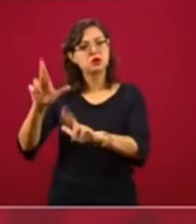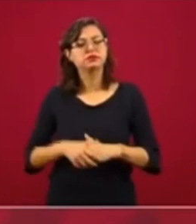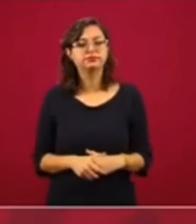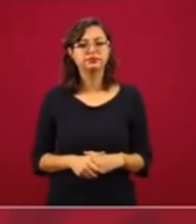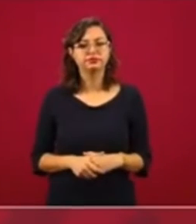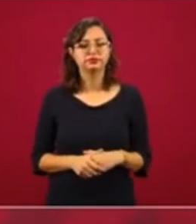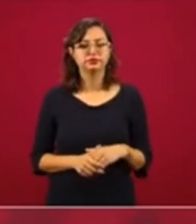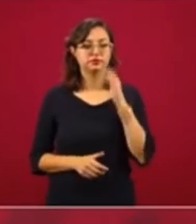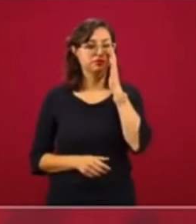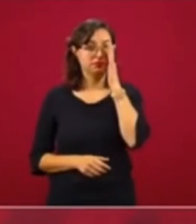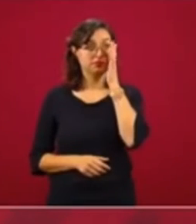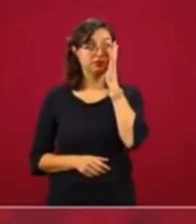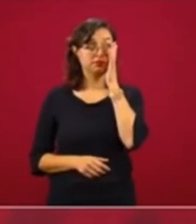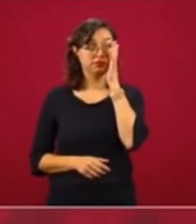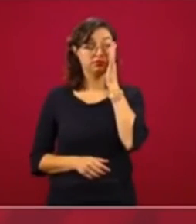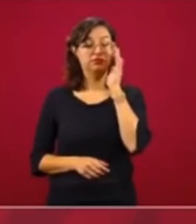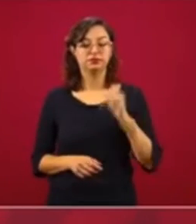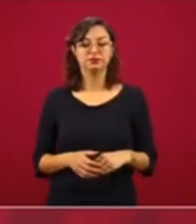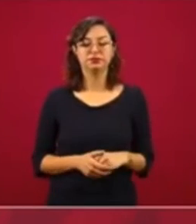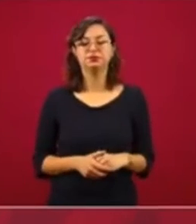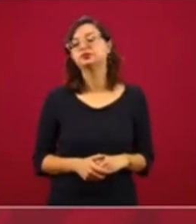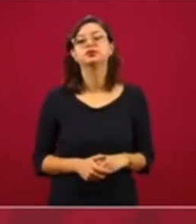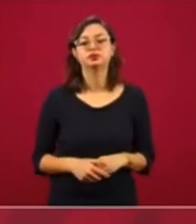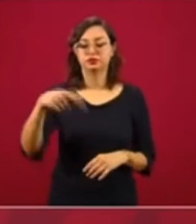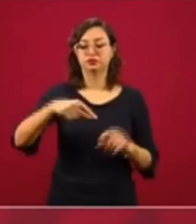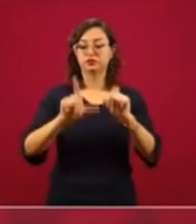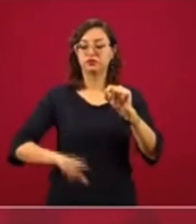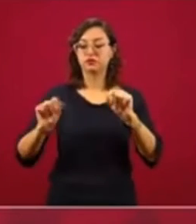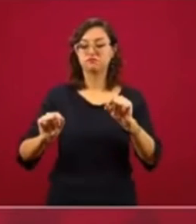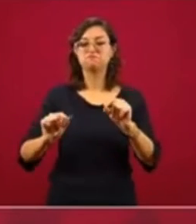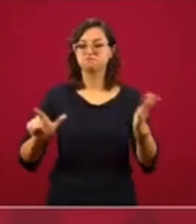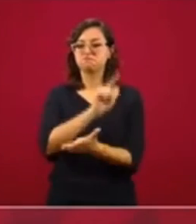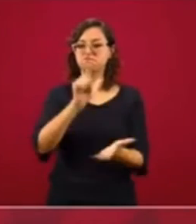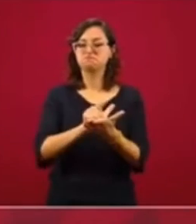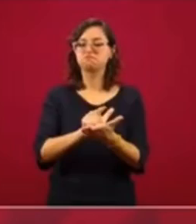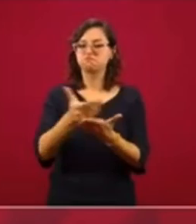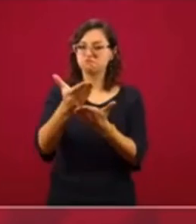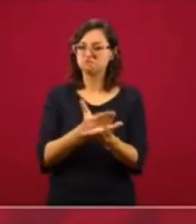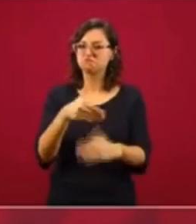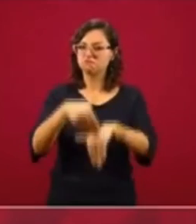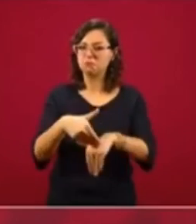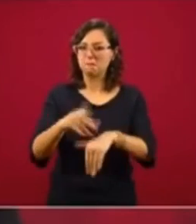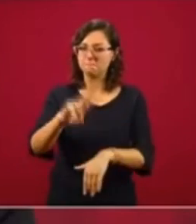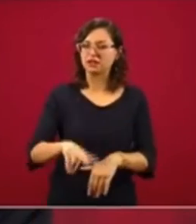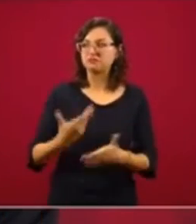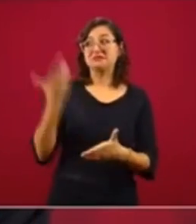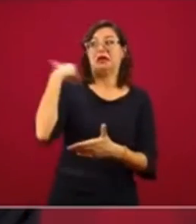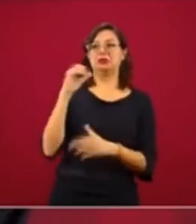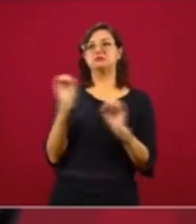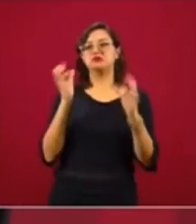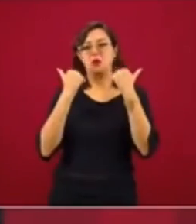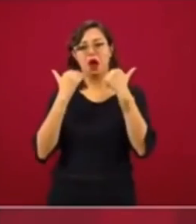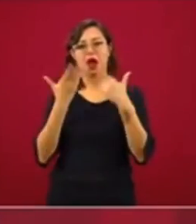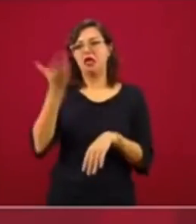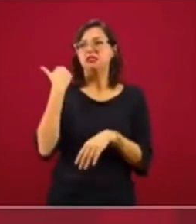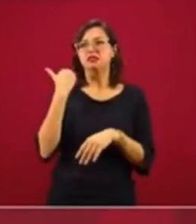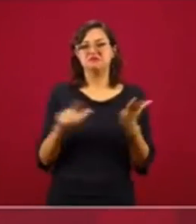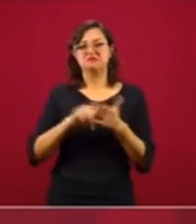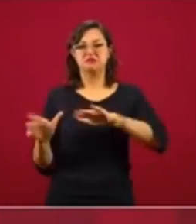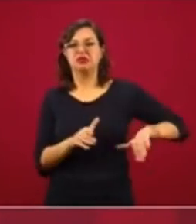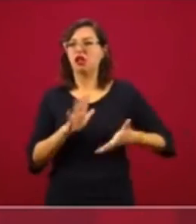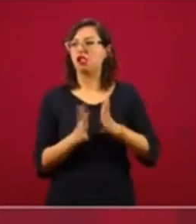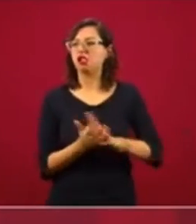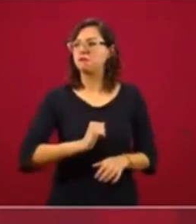Hay en México lo que no se tenía antes, un auténtico Estado de Derecho. Antes era un Estado de Chueco, de cohecho.